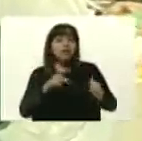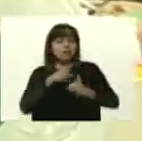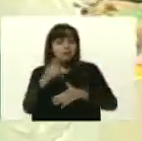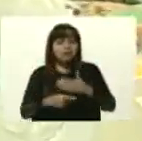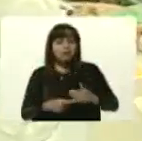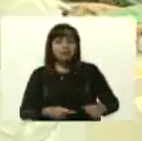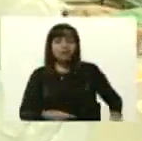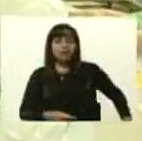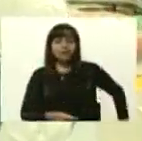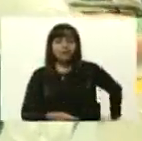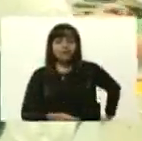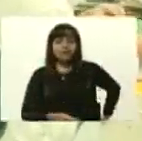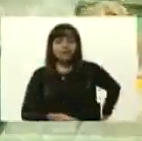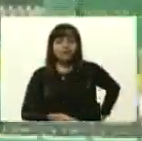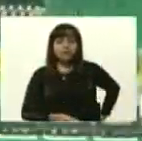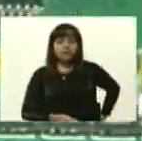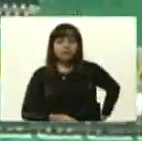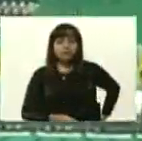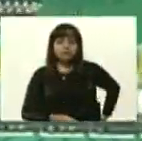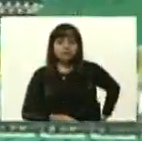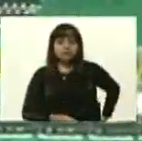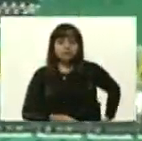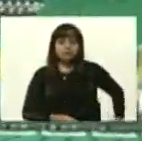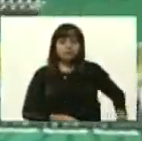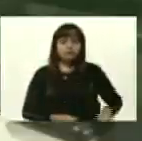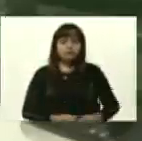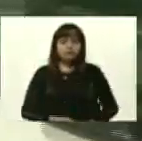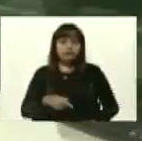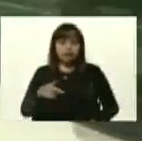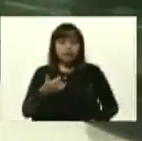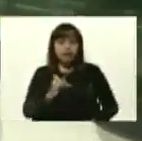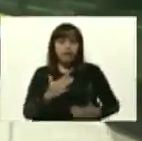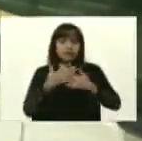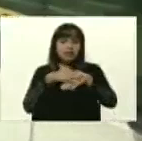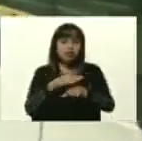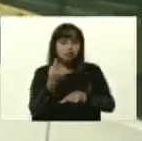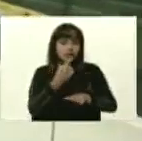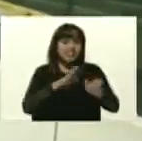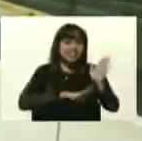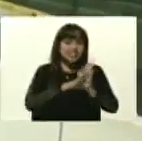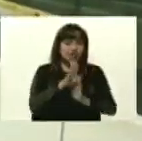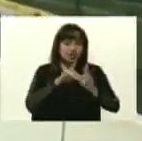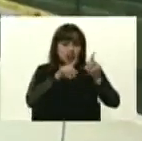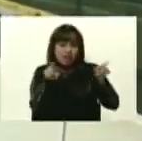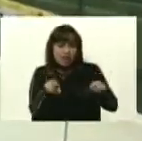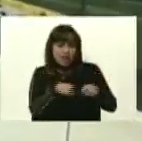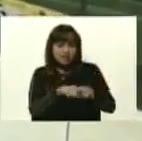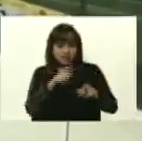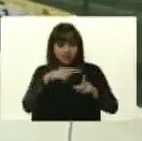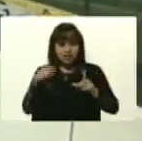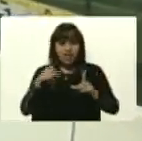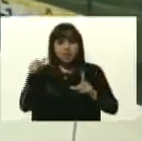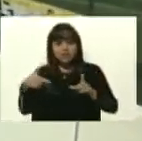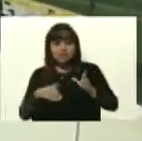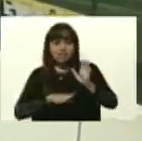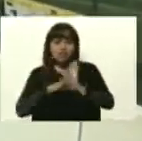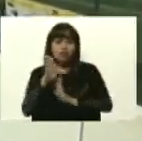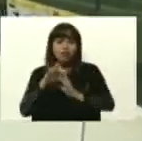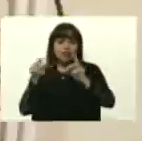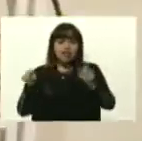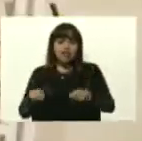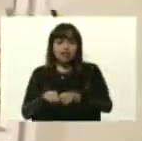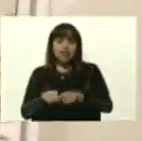Así es, este es un producto que es integral, no es solo el desarrollo de la tarjeta electrónica sino que se desarrolla la tarjeta electrónica